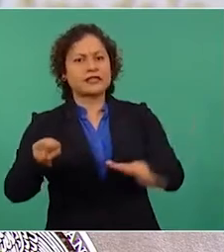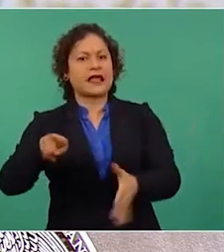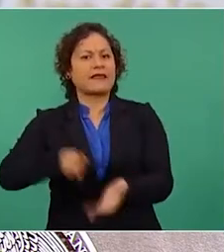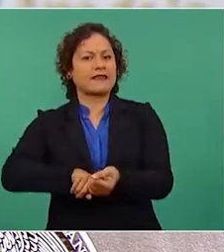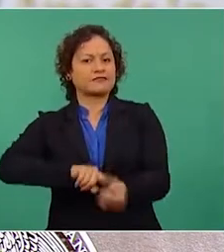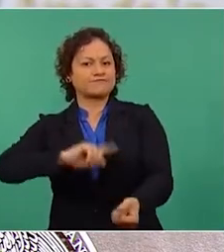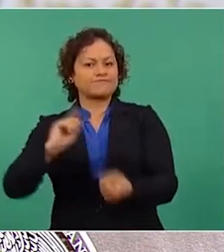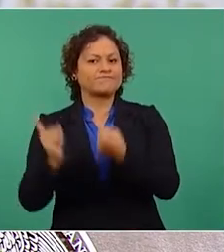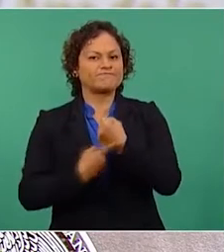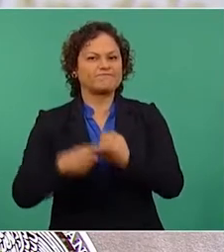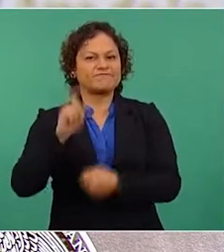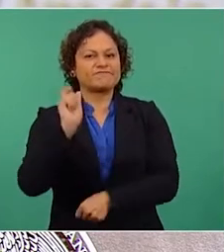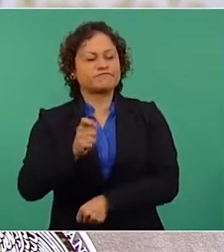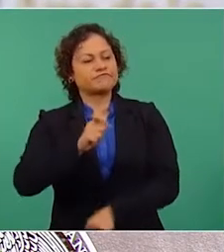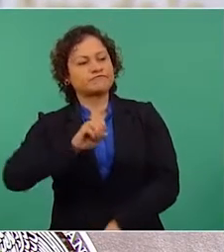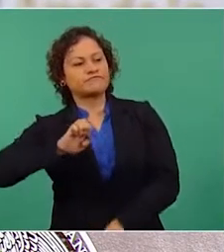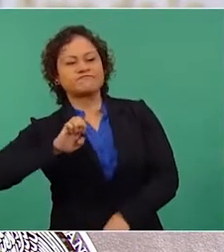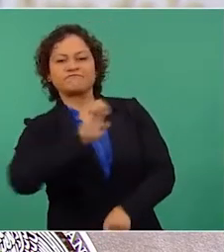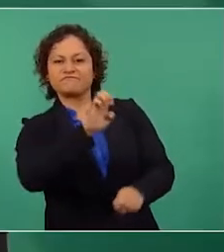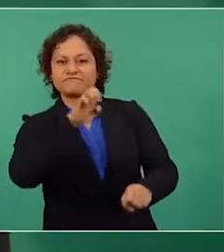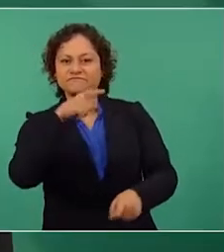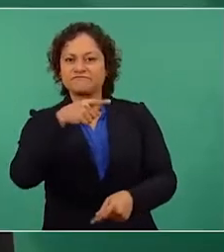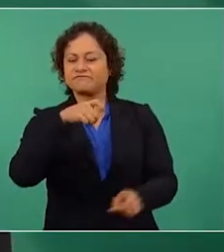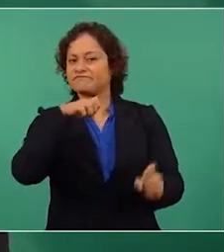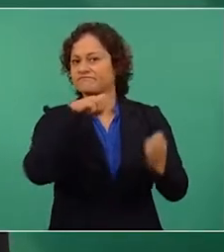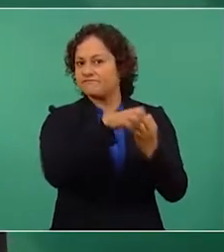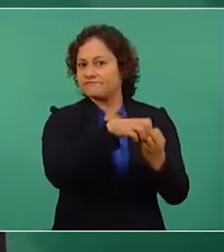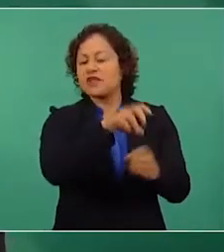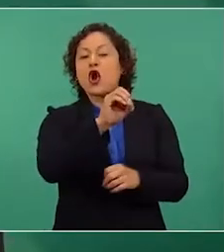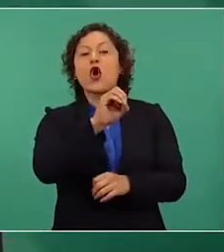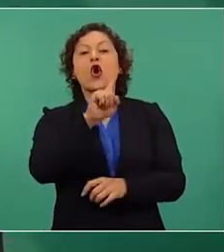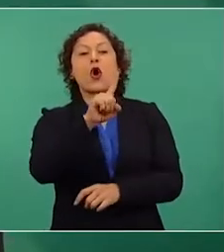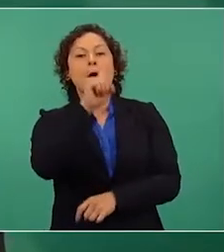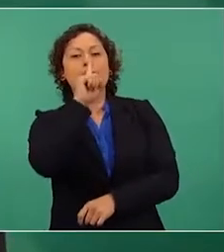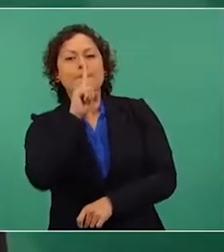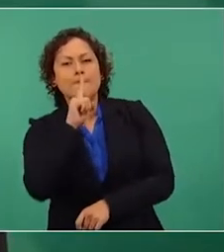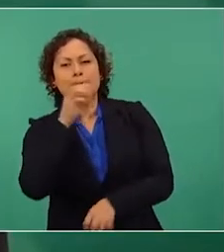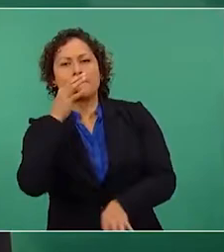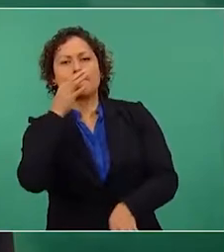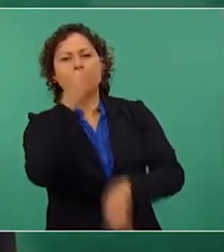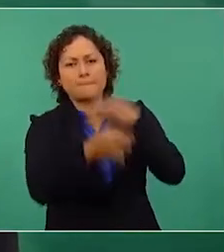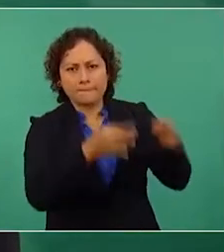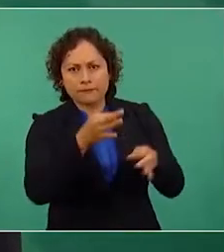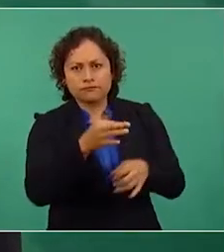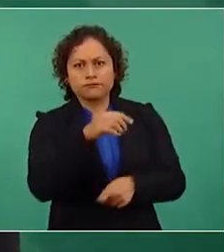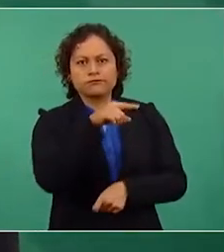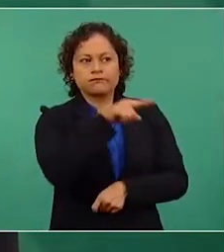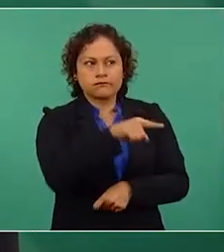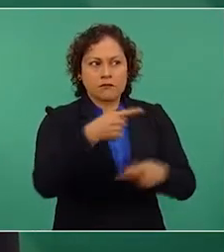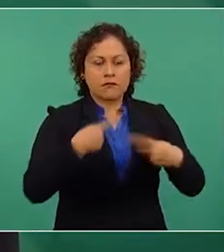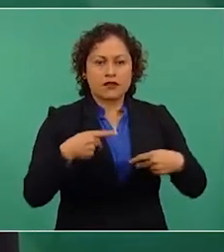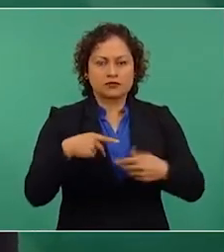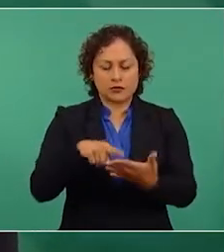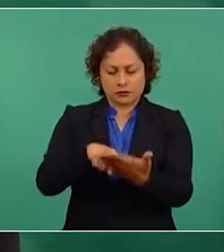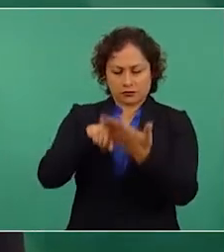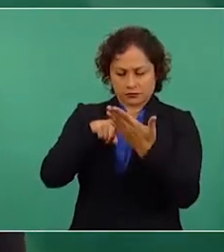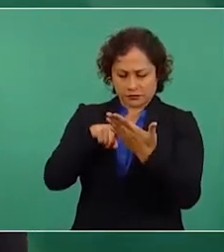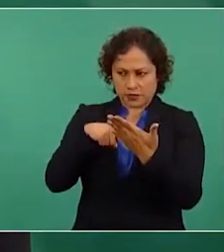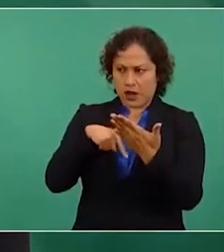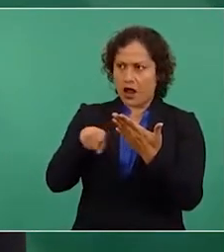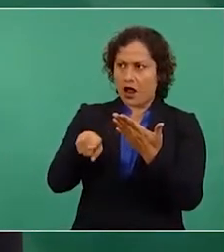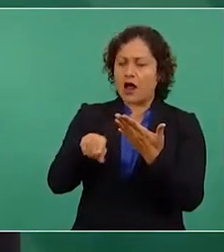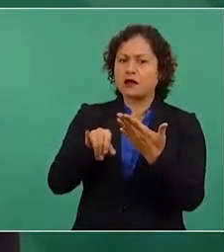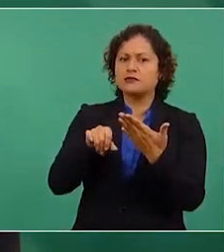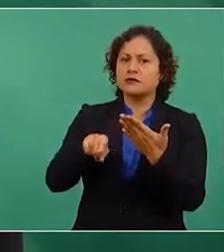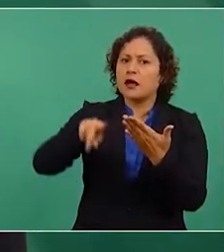En cambio, aquel ciudadano que es engañado o confundido por esa información y la reproduce como verdadera, no está